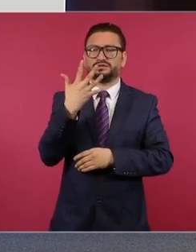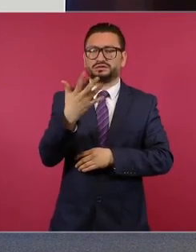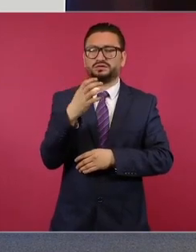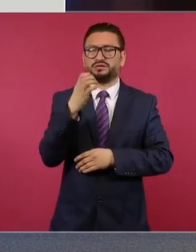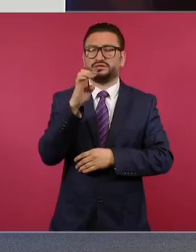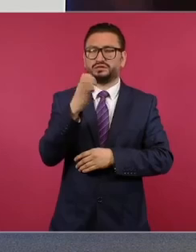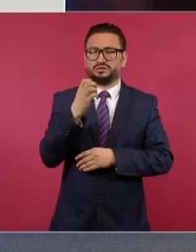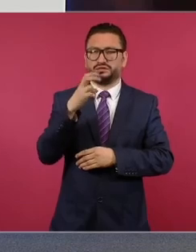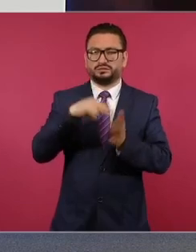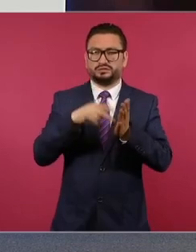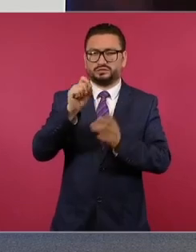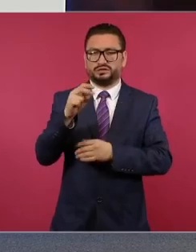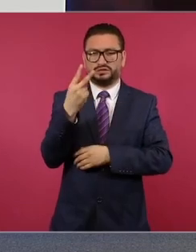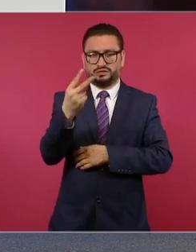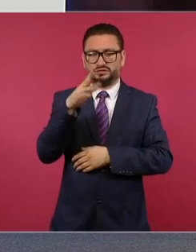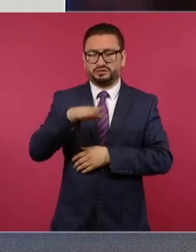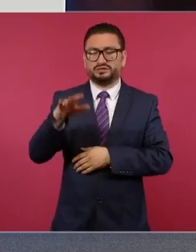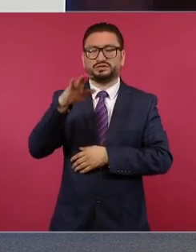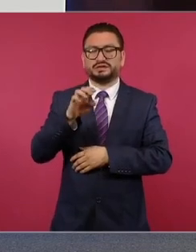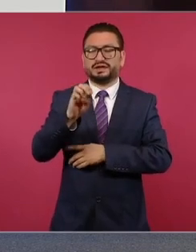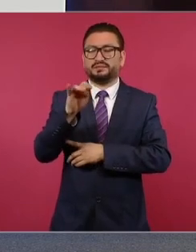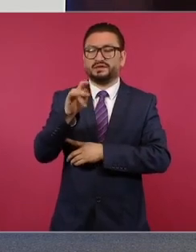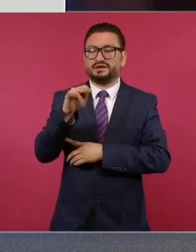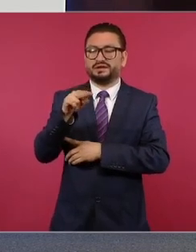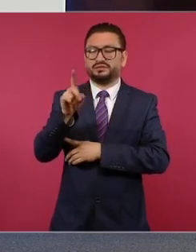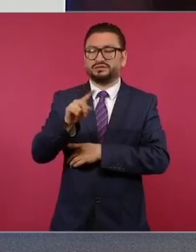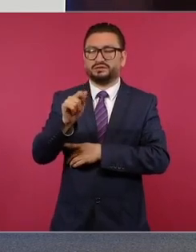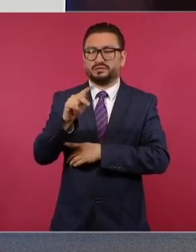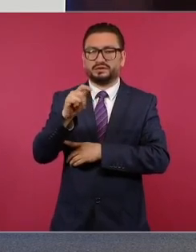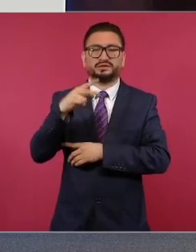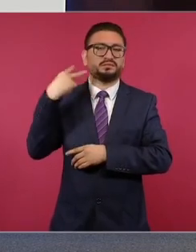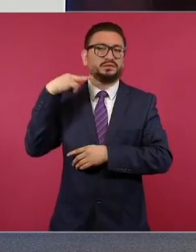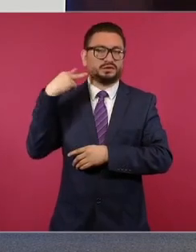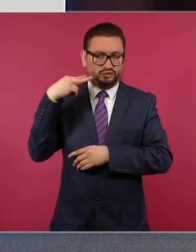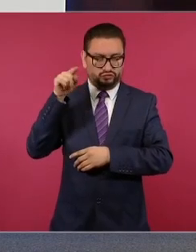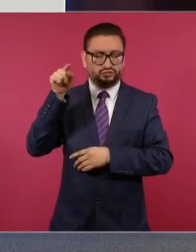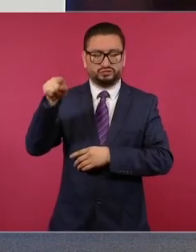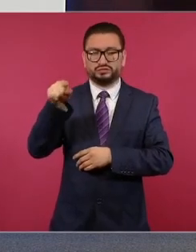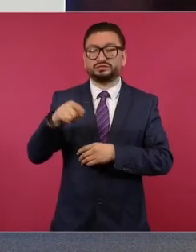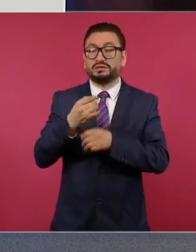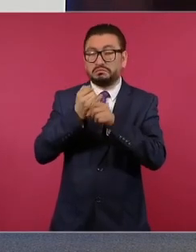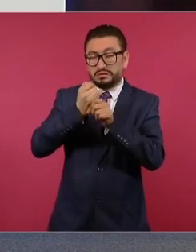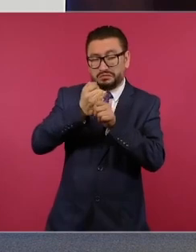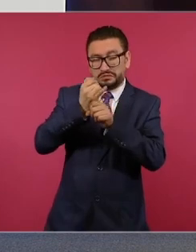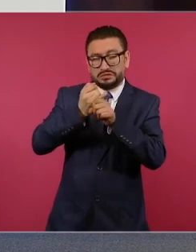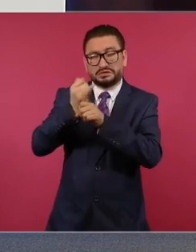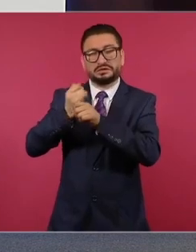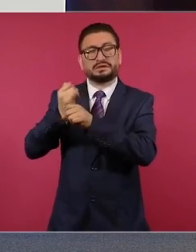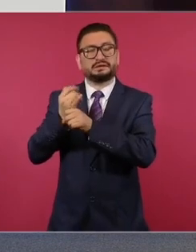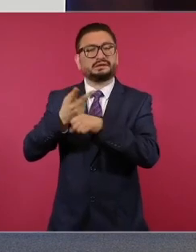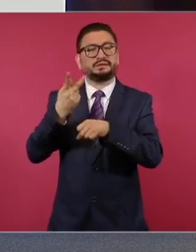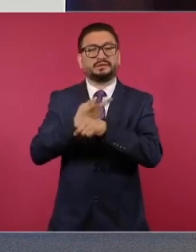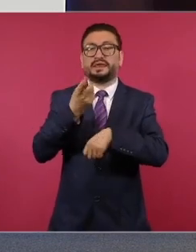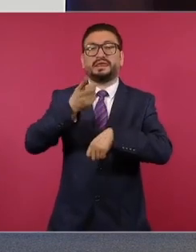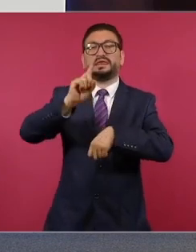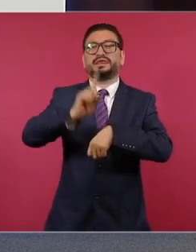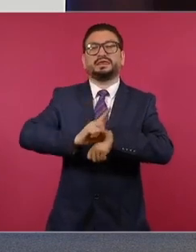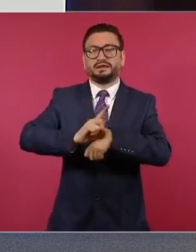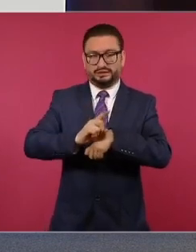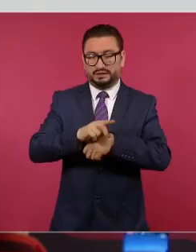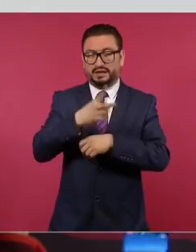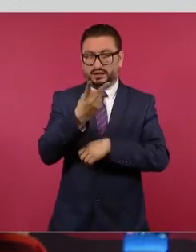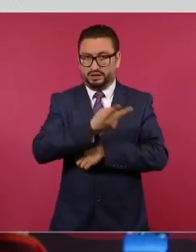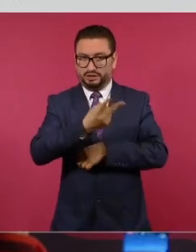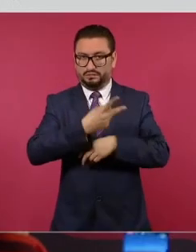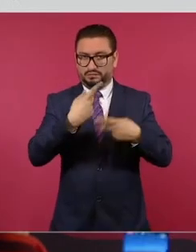22 en Emiliano Zapata, esto en el estado de Veracruz. De acuerdo con las investigaciones, el día de los hechos, los hoy